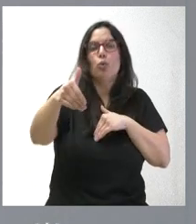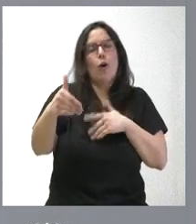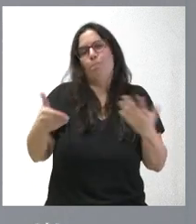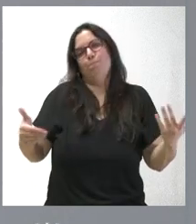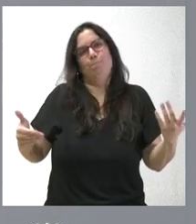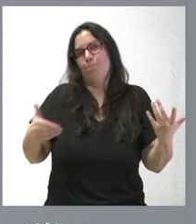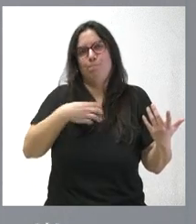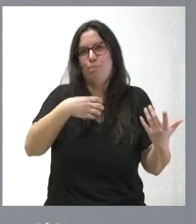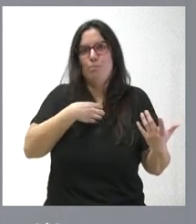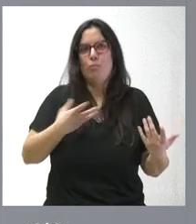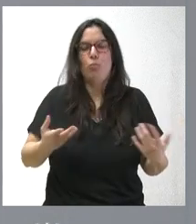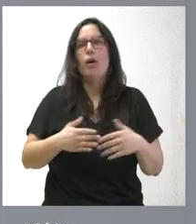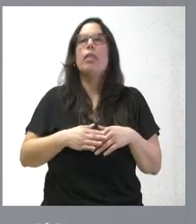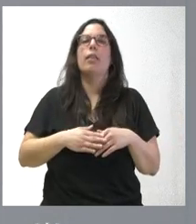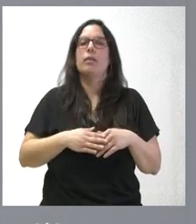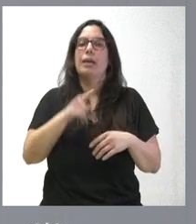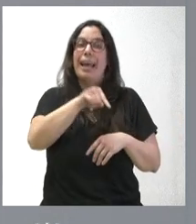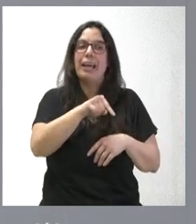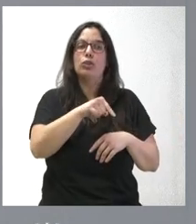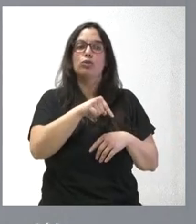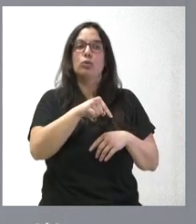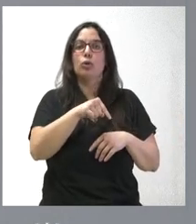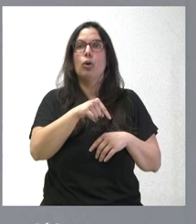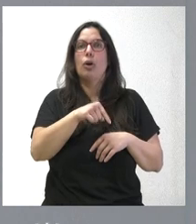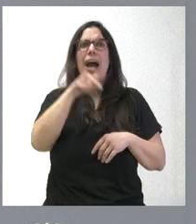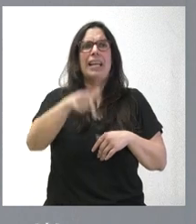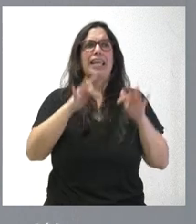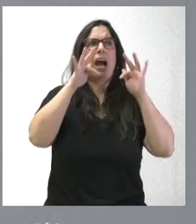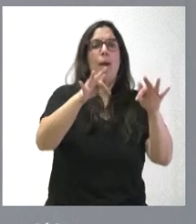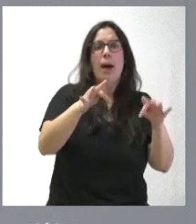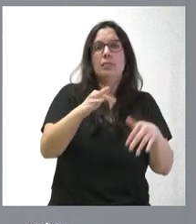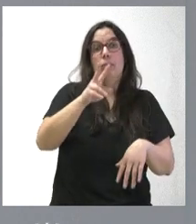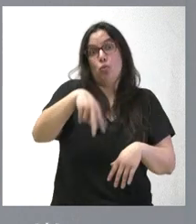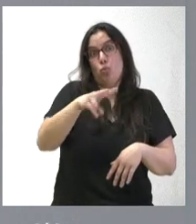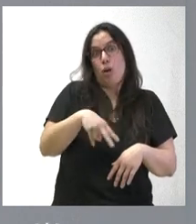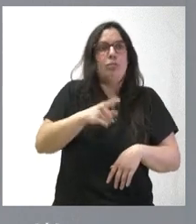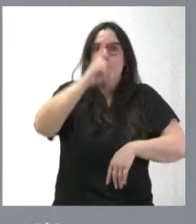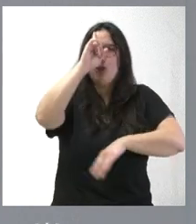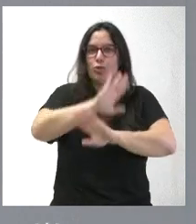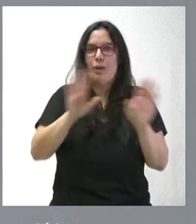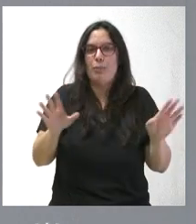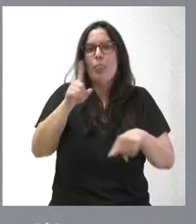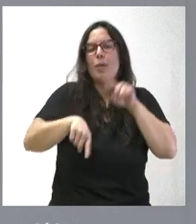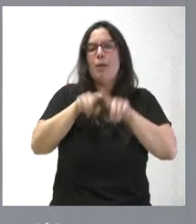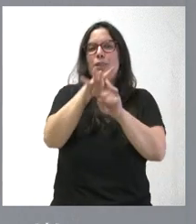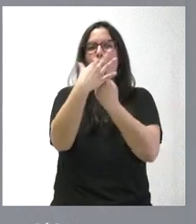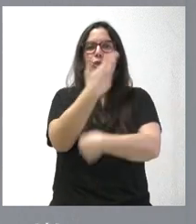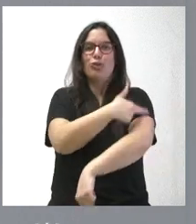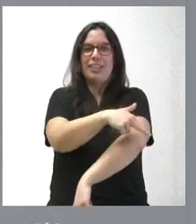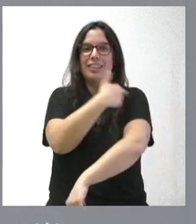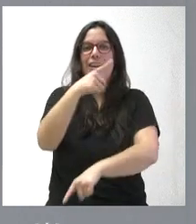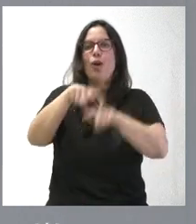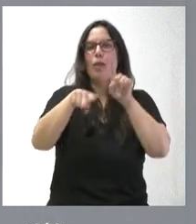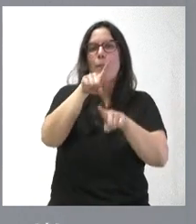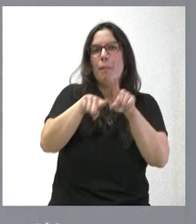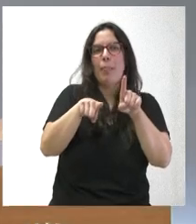Nunca podremos decir que esta medida sanitaria no la tomaremos nunca en Castilla y León, dependerá siempre de las circunstancias sanitarias que podamos ir atravesando y de las condiciones